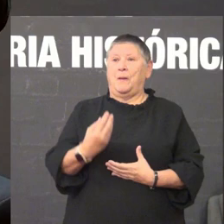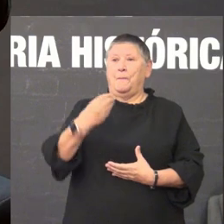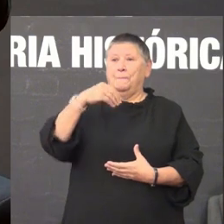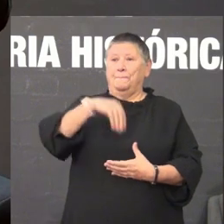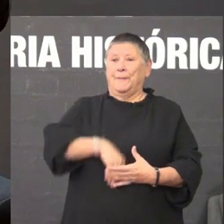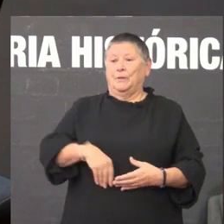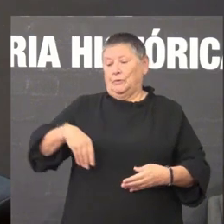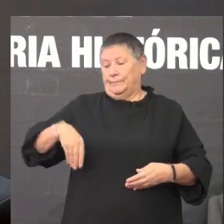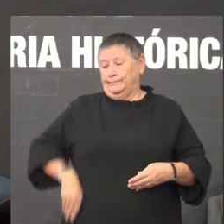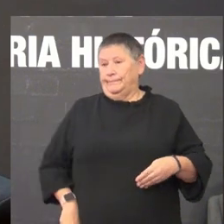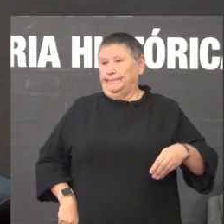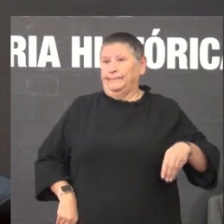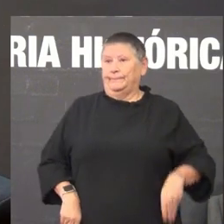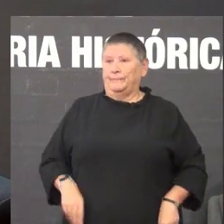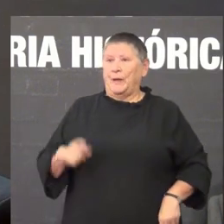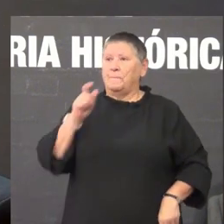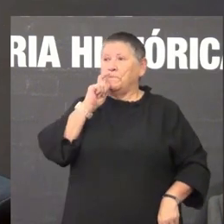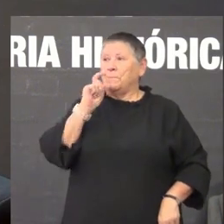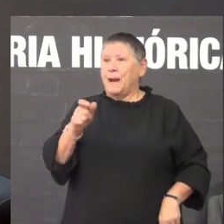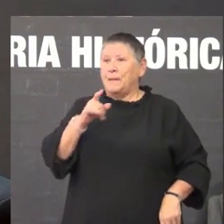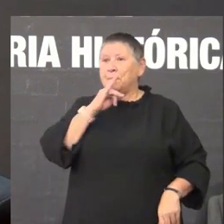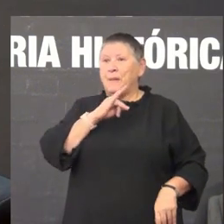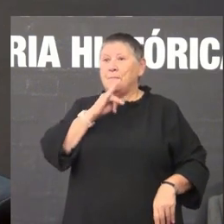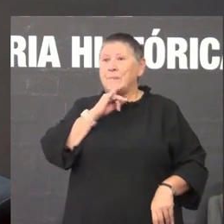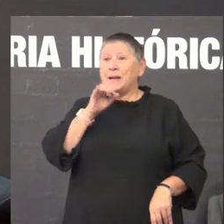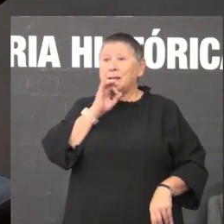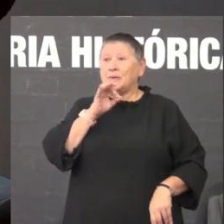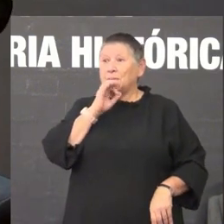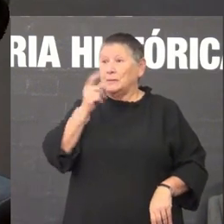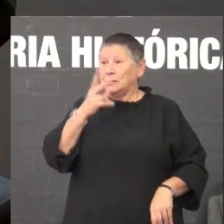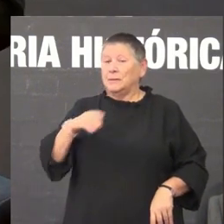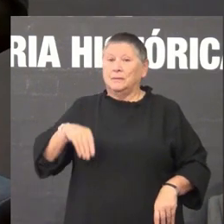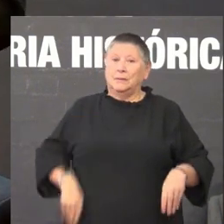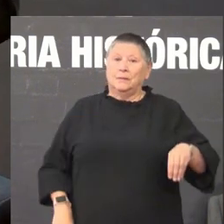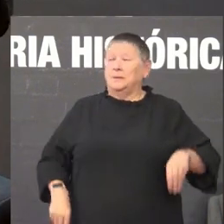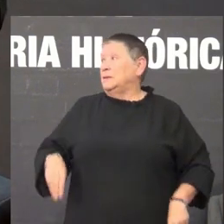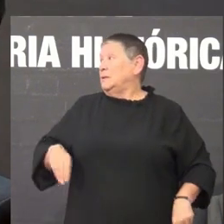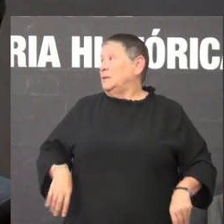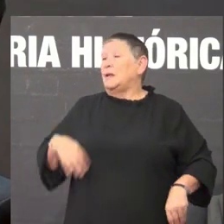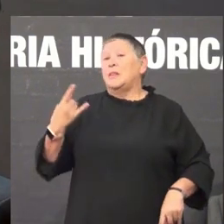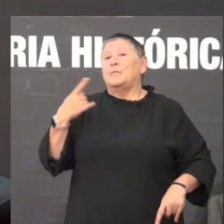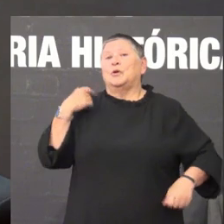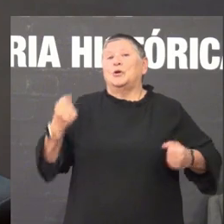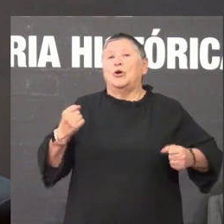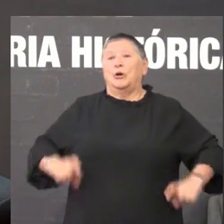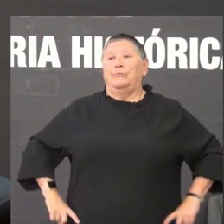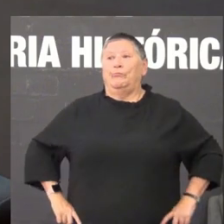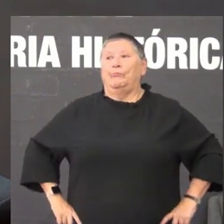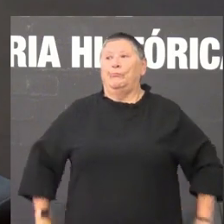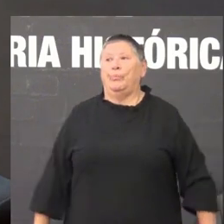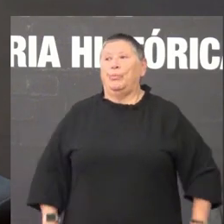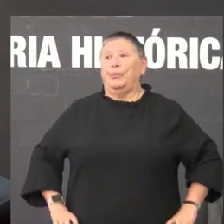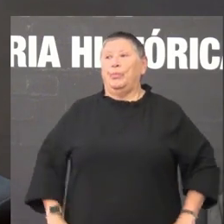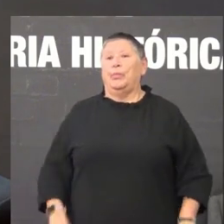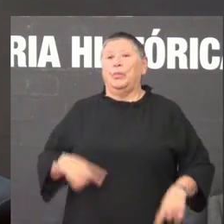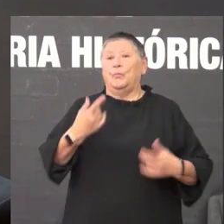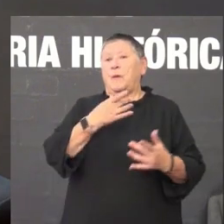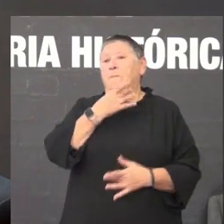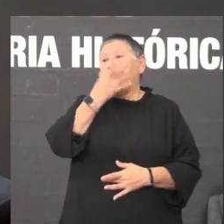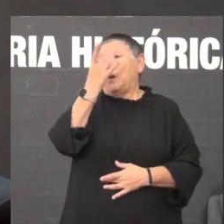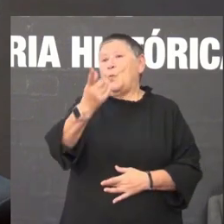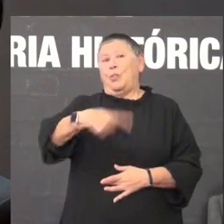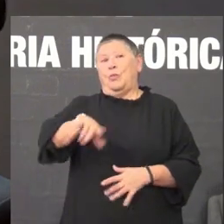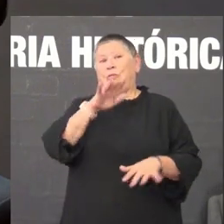en galego e ao final do día tiñan que correr de forma que lle podían caer os pantalóns e pasaban a ter unha vergoña adicional